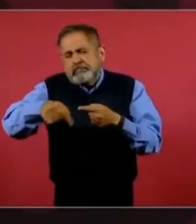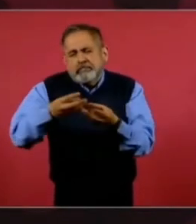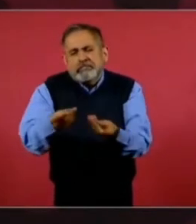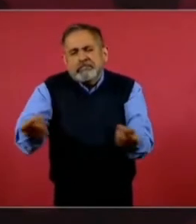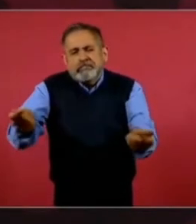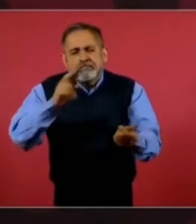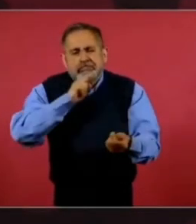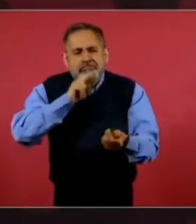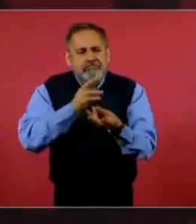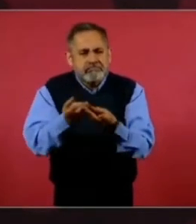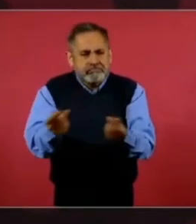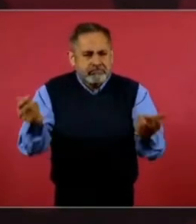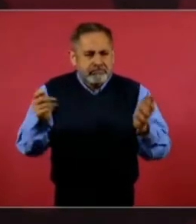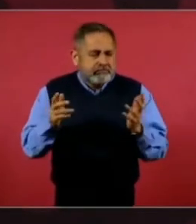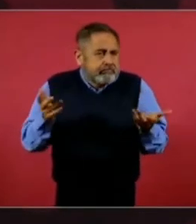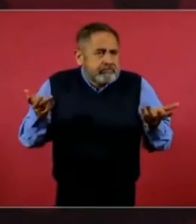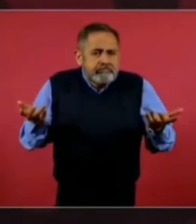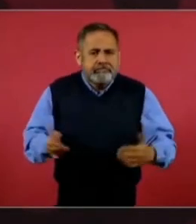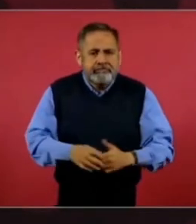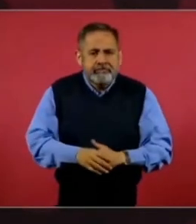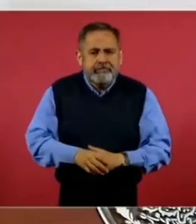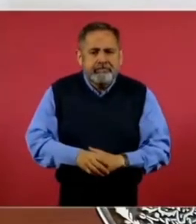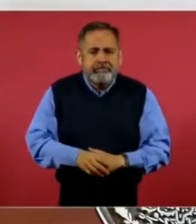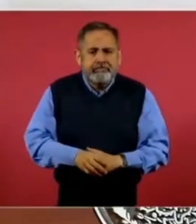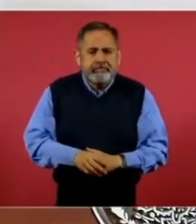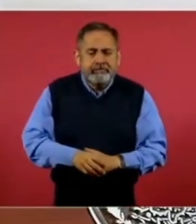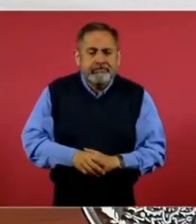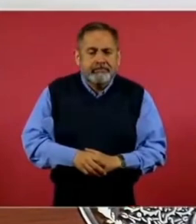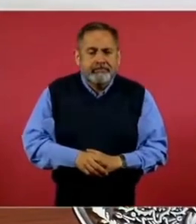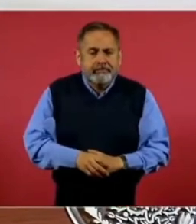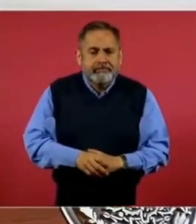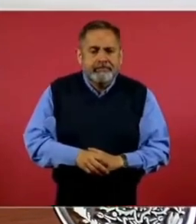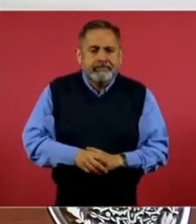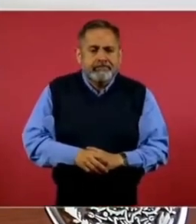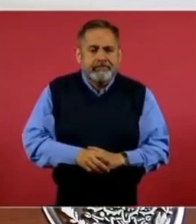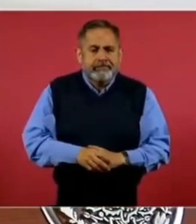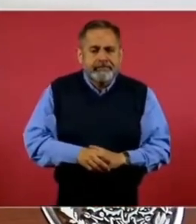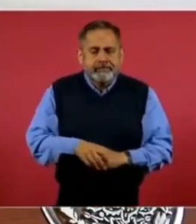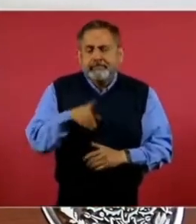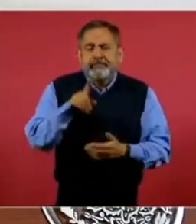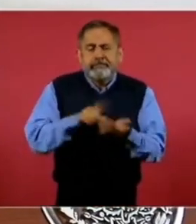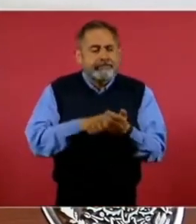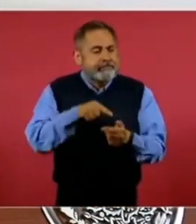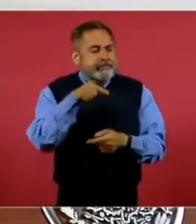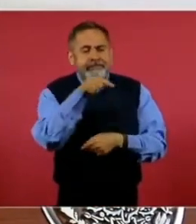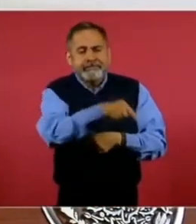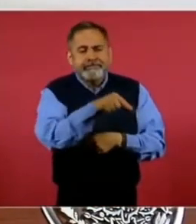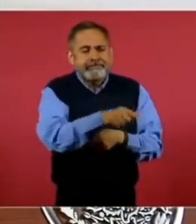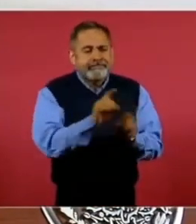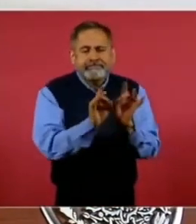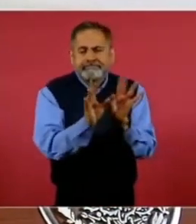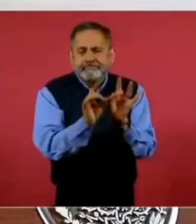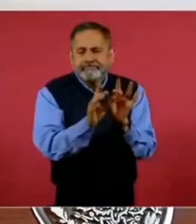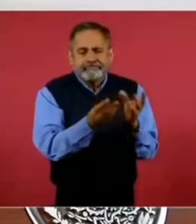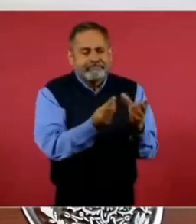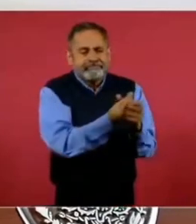pronto. Porque es una situación que se está